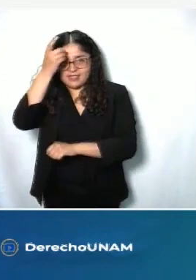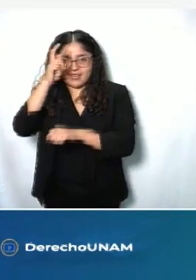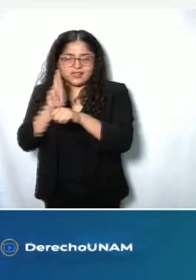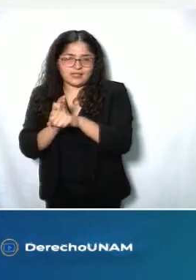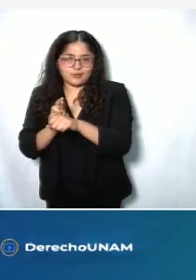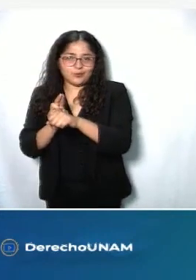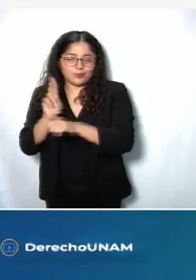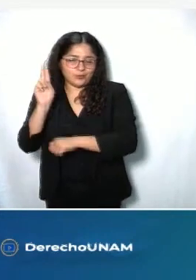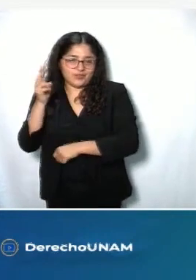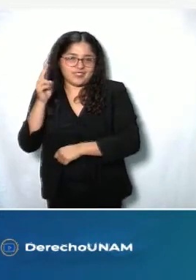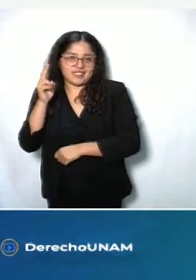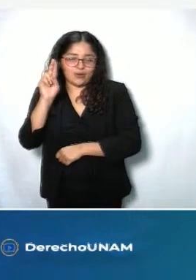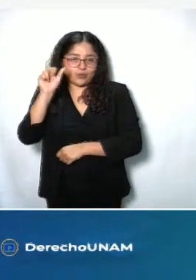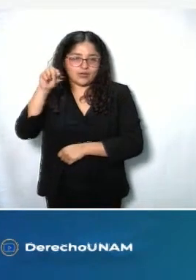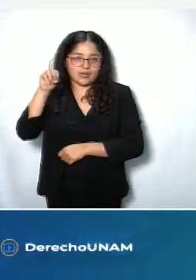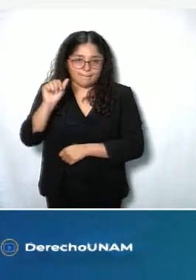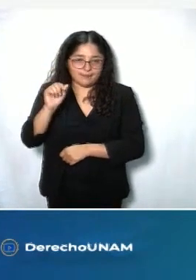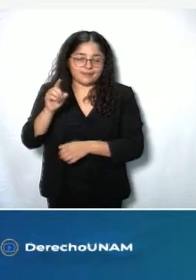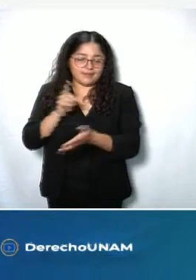Nacional Autónoma de México.